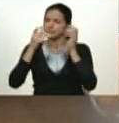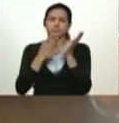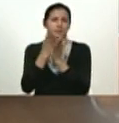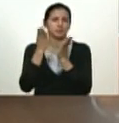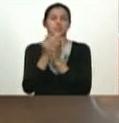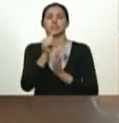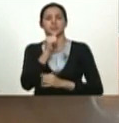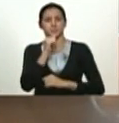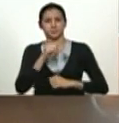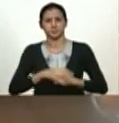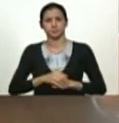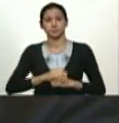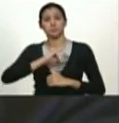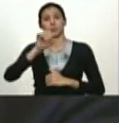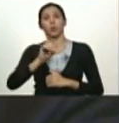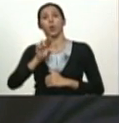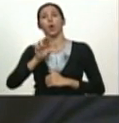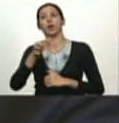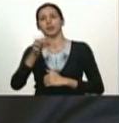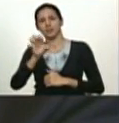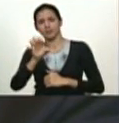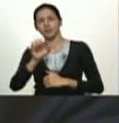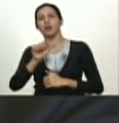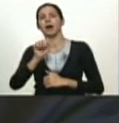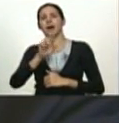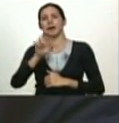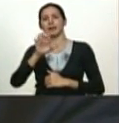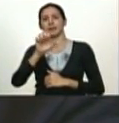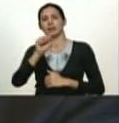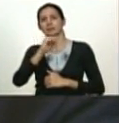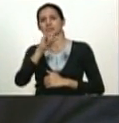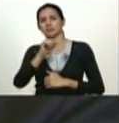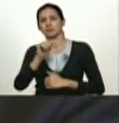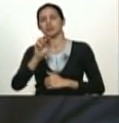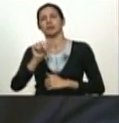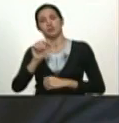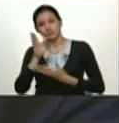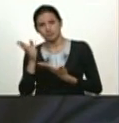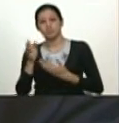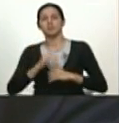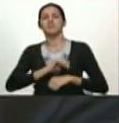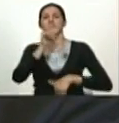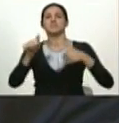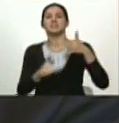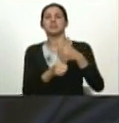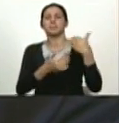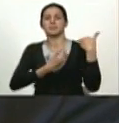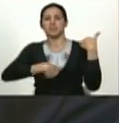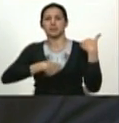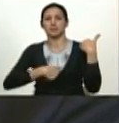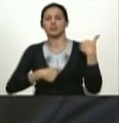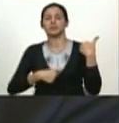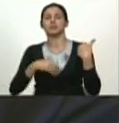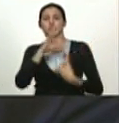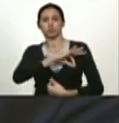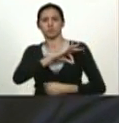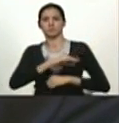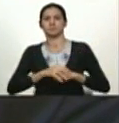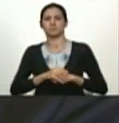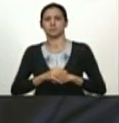trata del compañero Jorge Arriaza nuevo vicepresidente del área social que asume el ministerio de educación